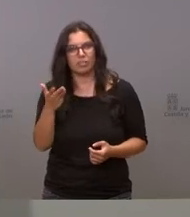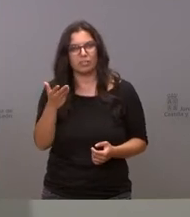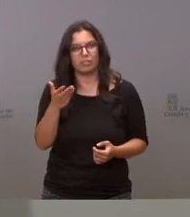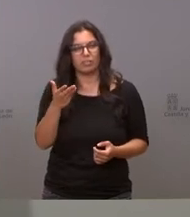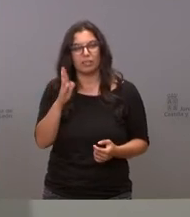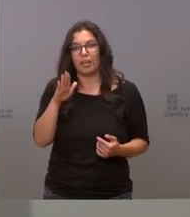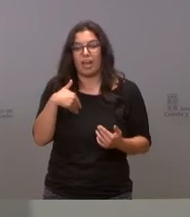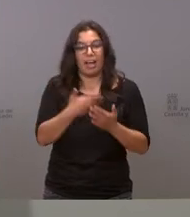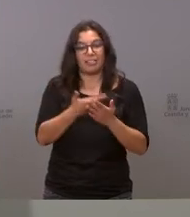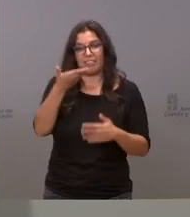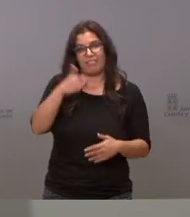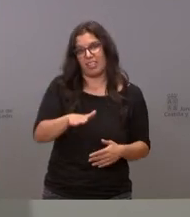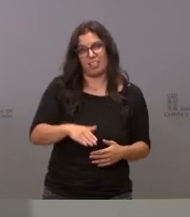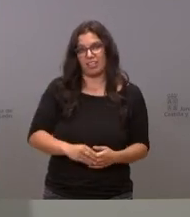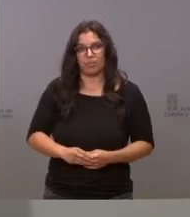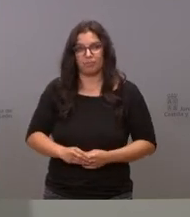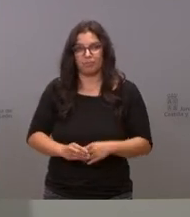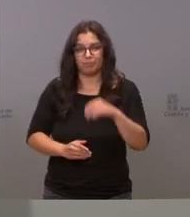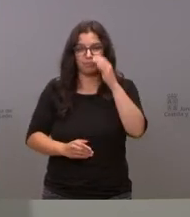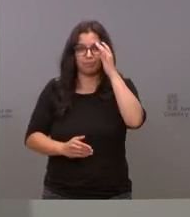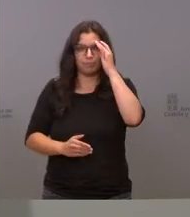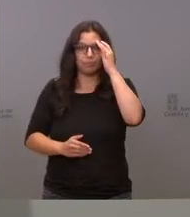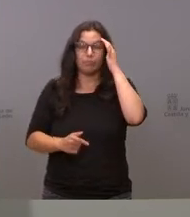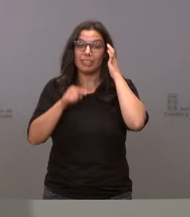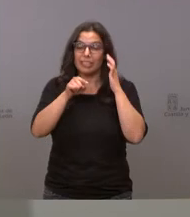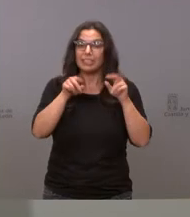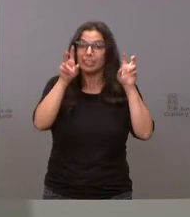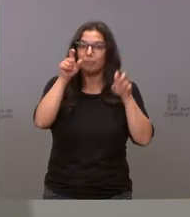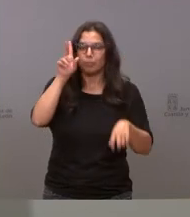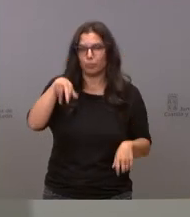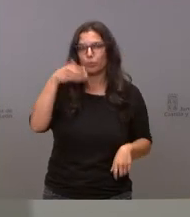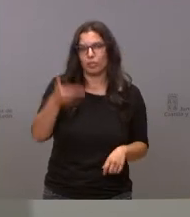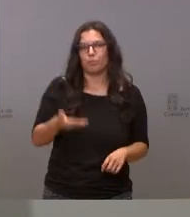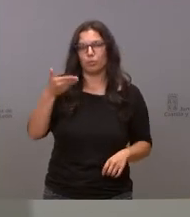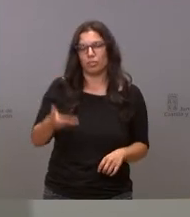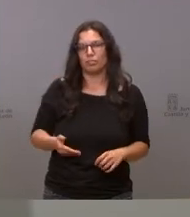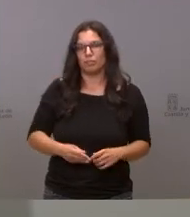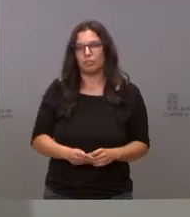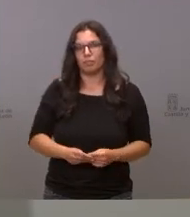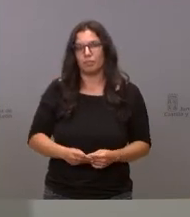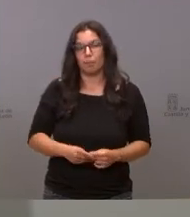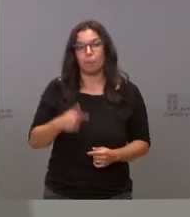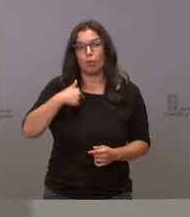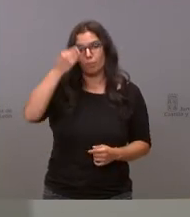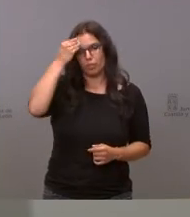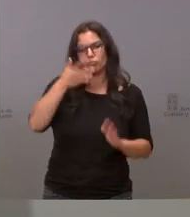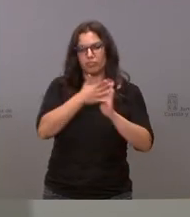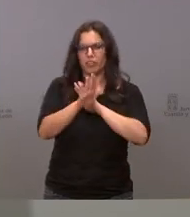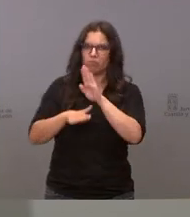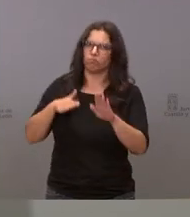hasta el último de sus días y yo creo que eso es un asunto importante y creo que es un avance